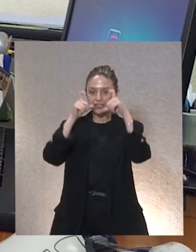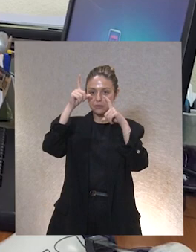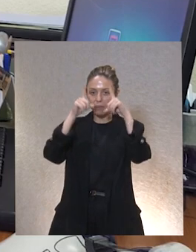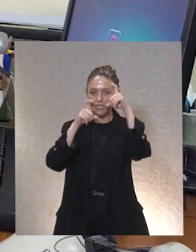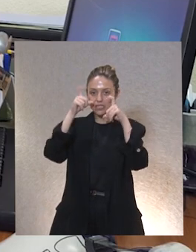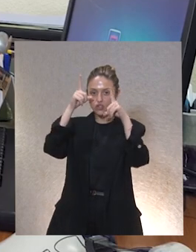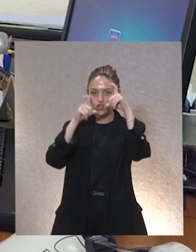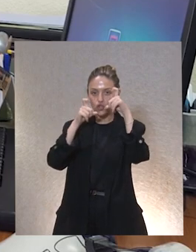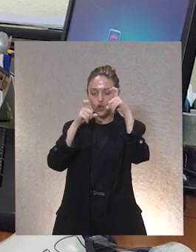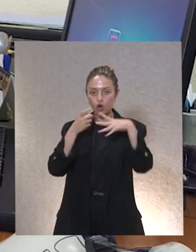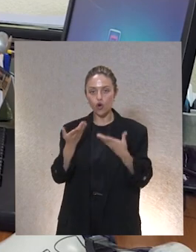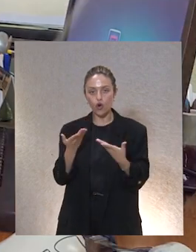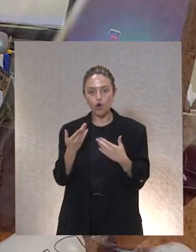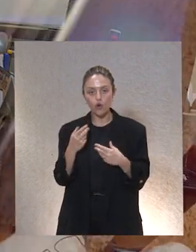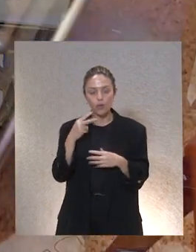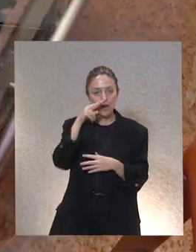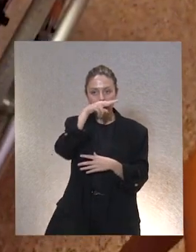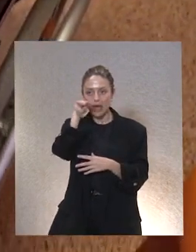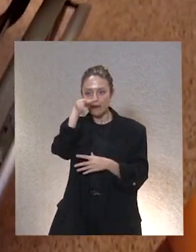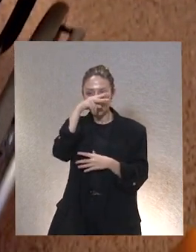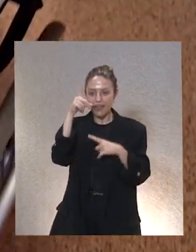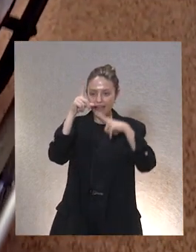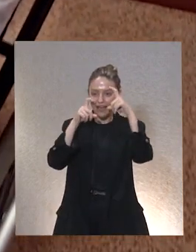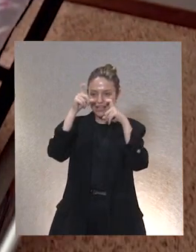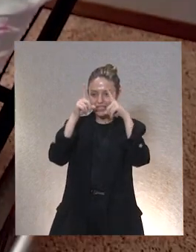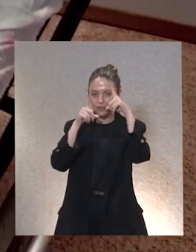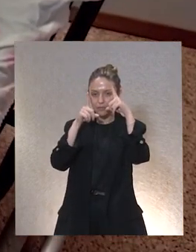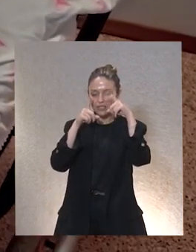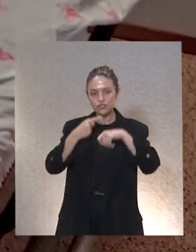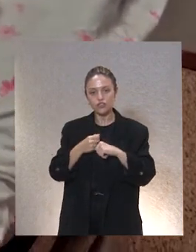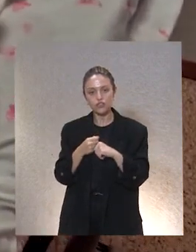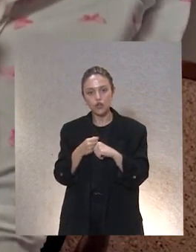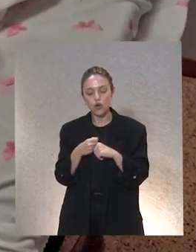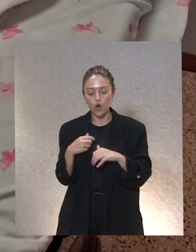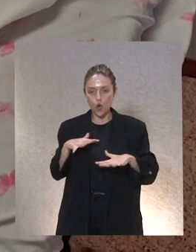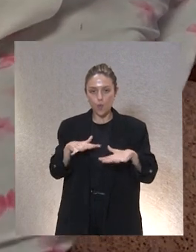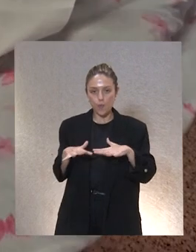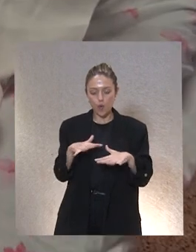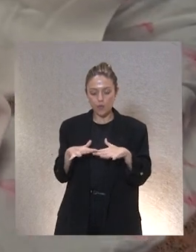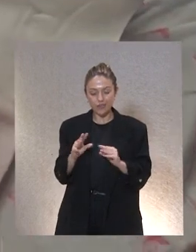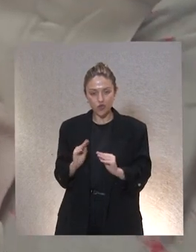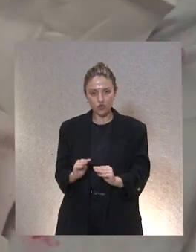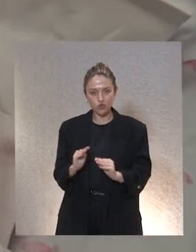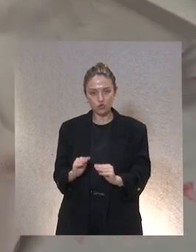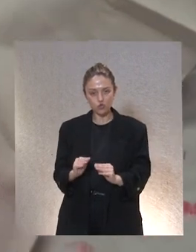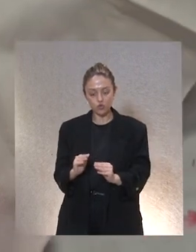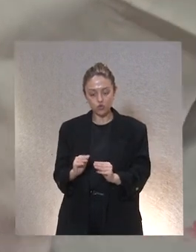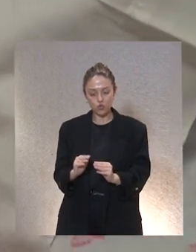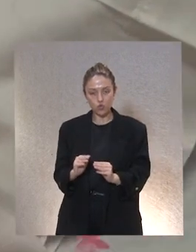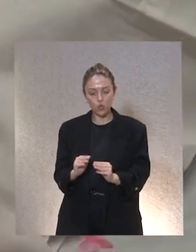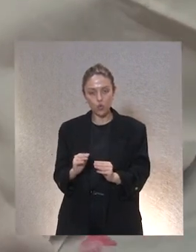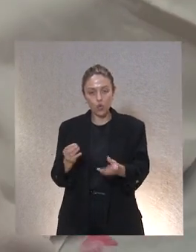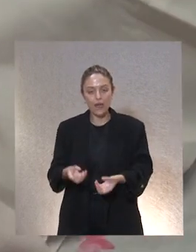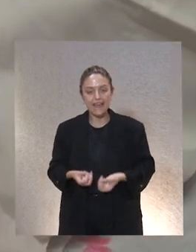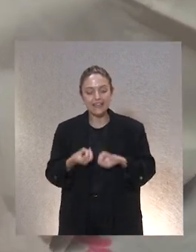de cómo ella a través de su mirada su expresión facial y el movimiento los pocos movimientos motóricos que tiene pues nos va expresando que para ella